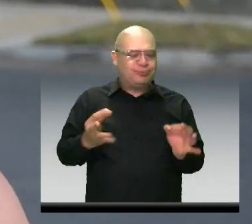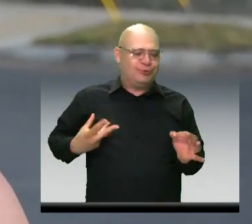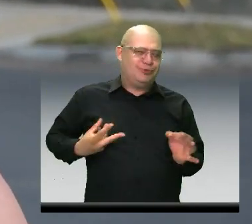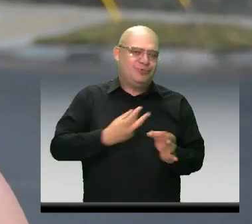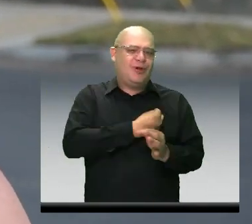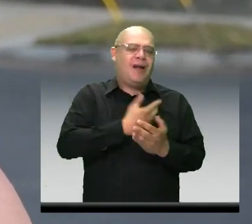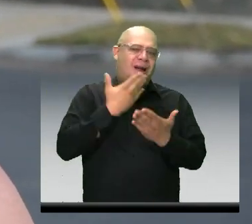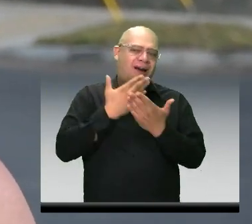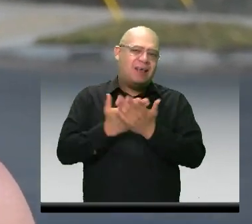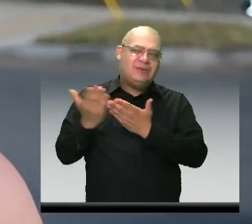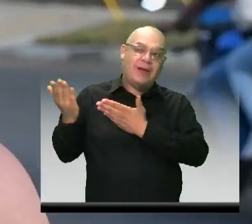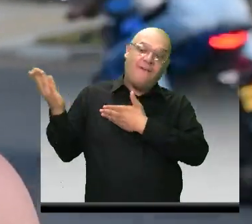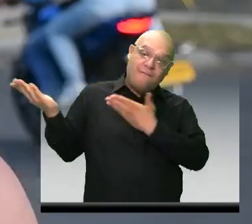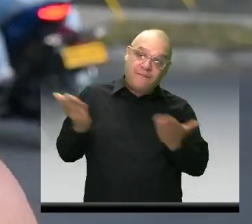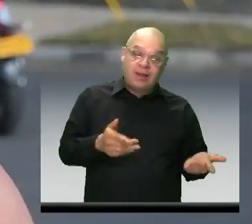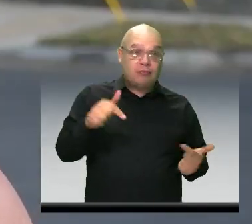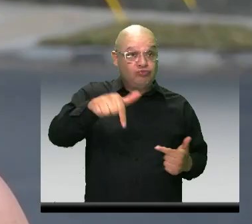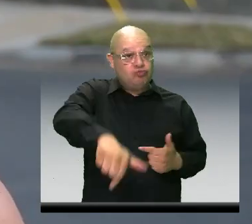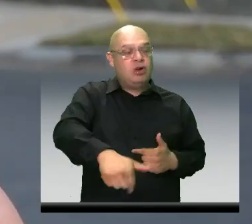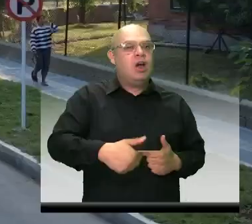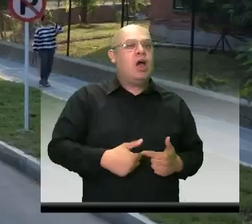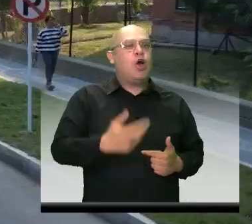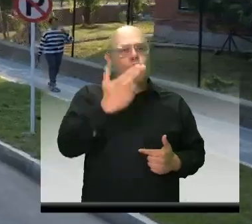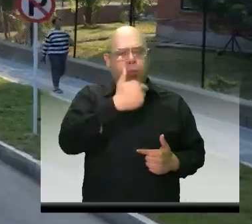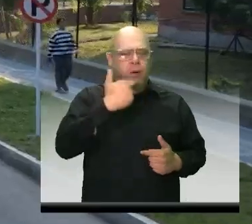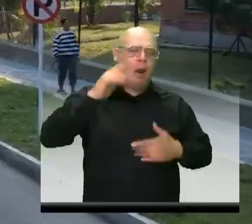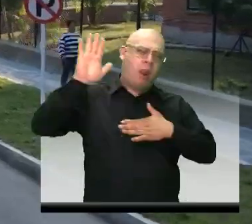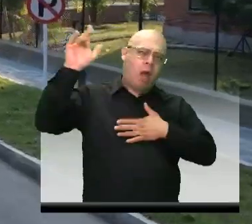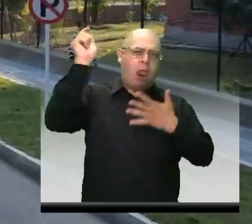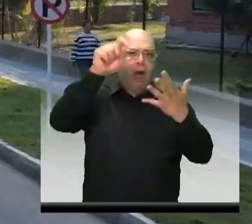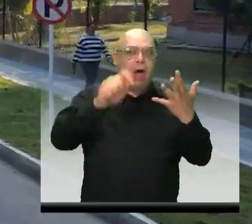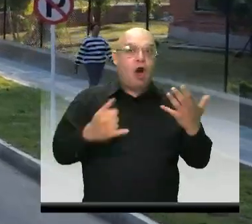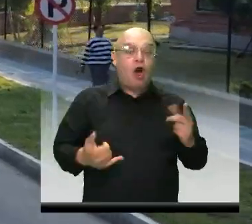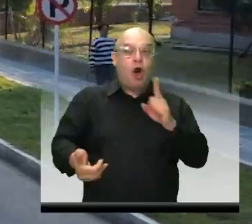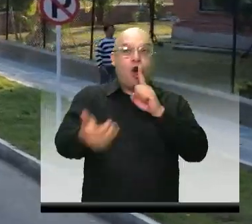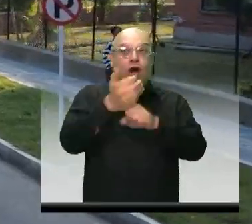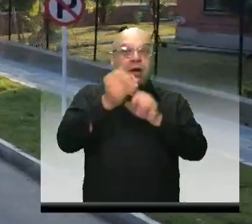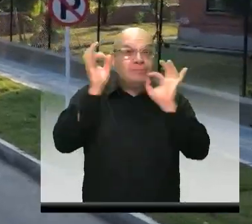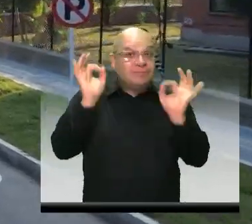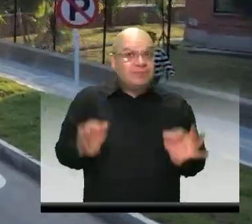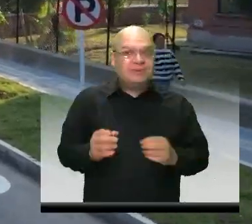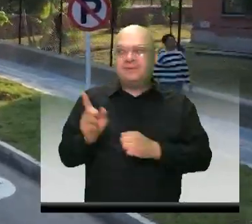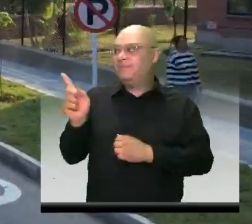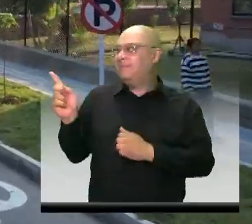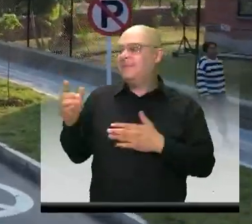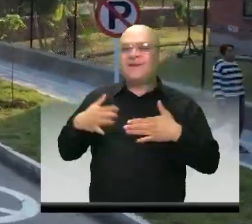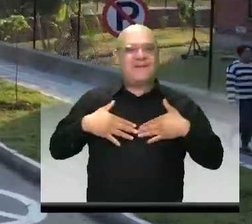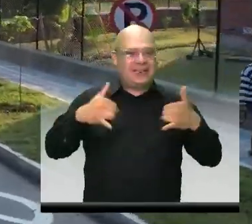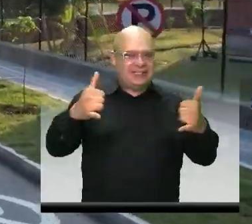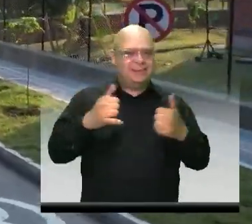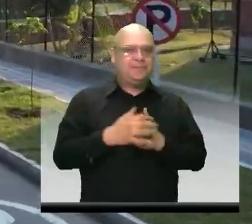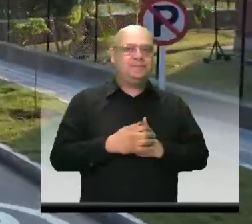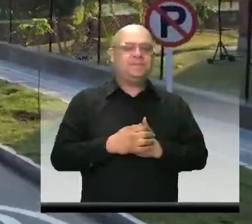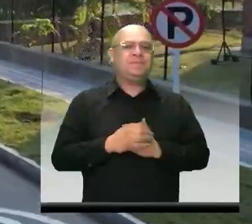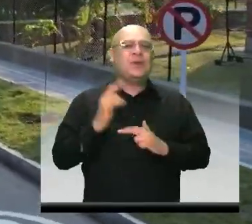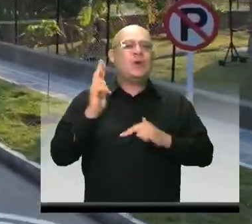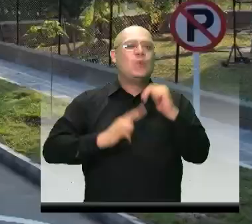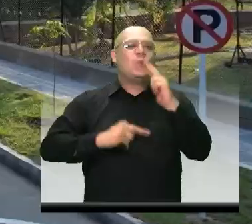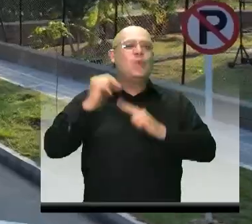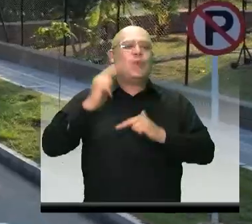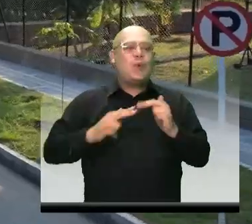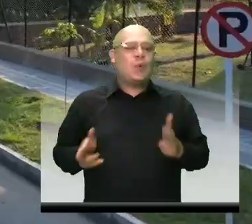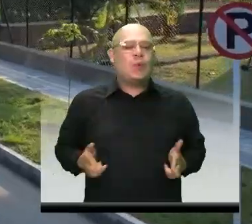vino, se comprometió y nos cumplió. Estamos felices. Con la entrega de las obras de la quebrada El